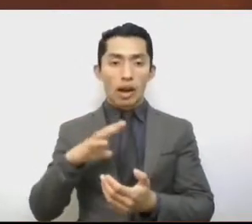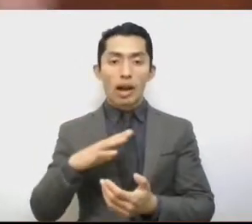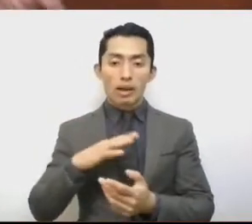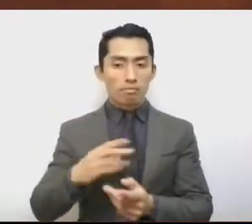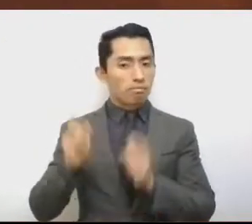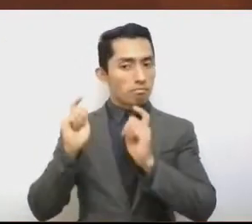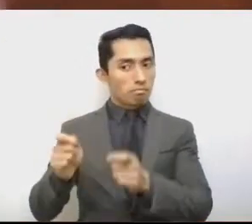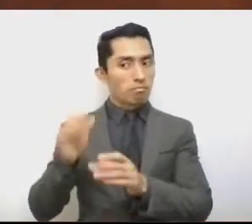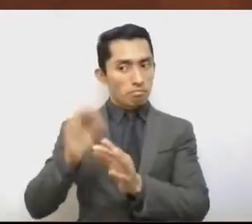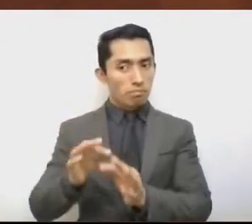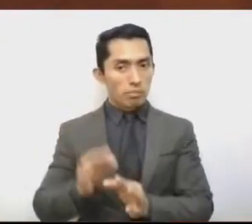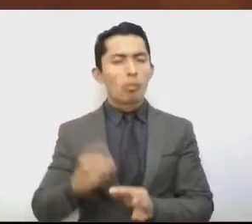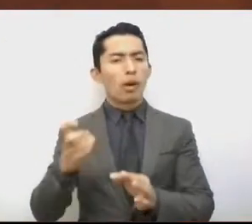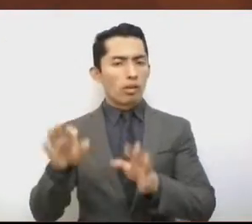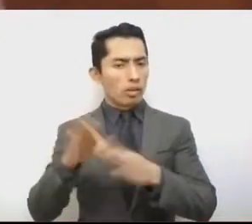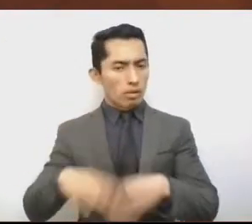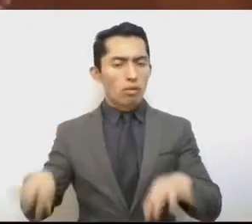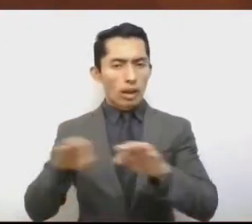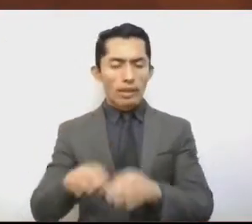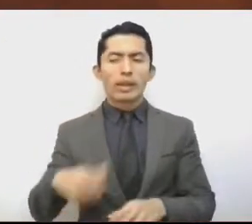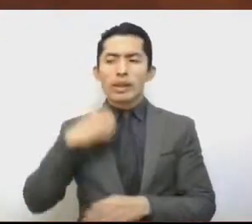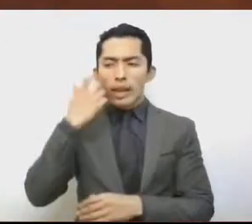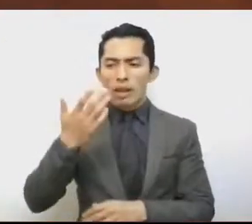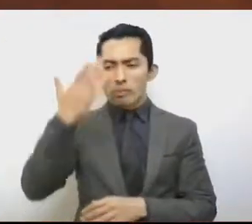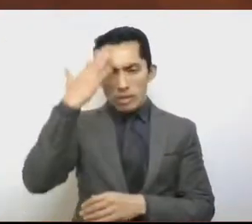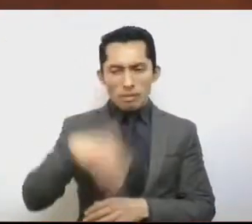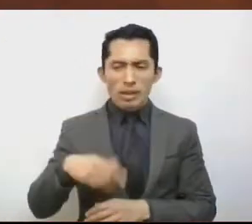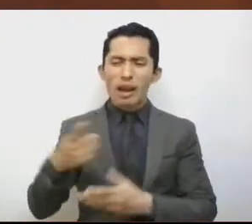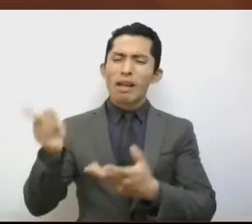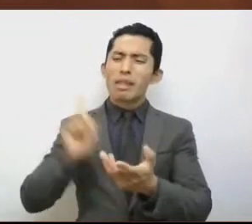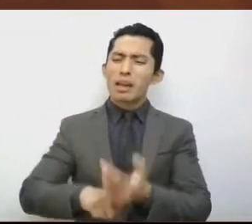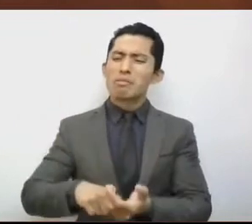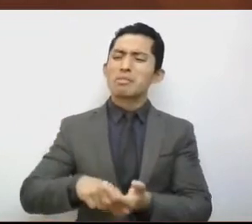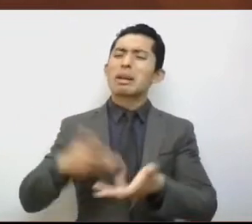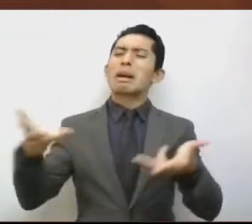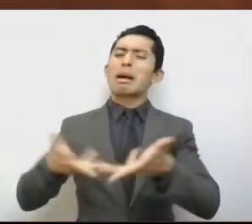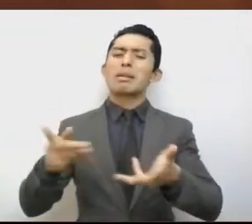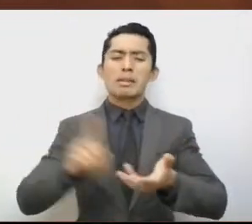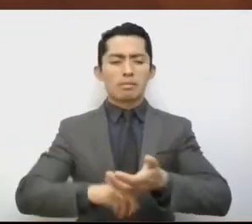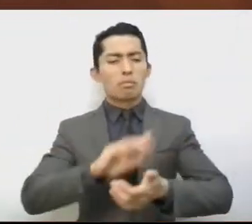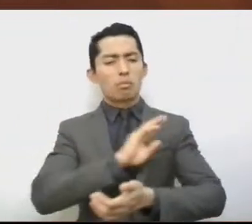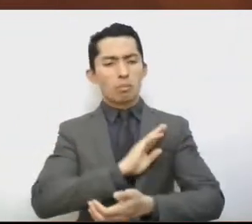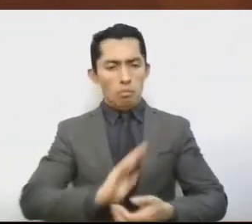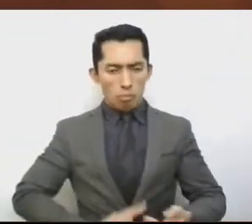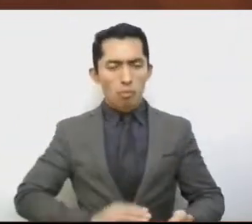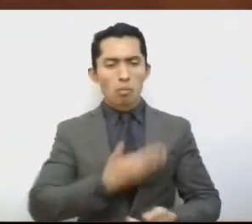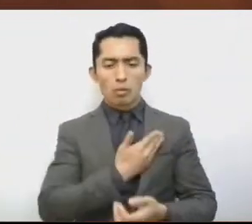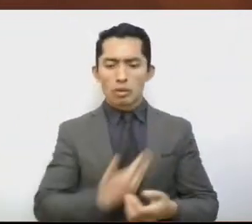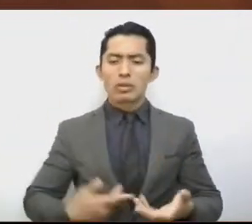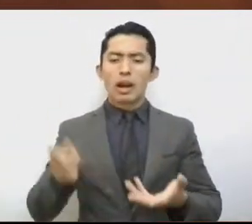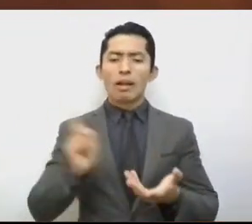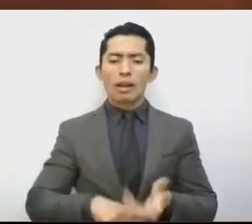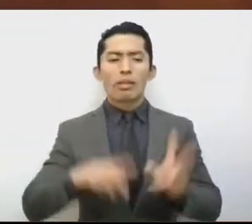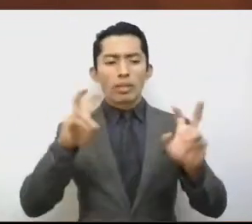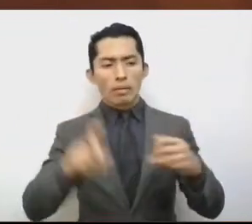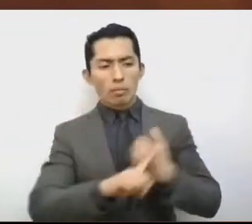importante conocer qué hacen los presidentes municipales en esta materia,